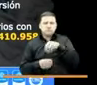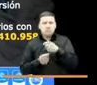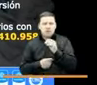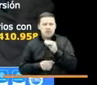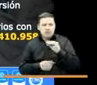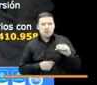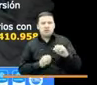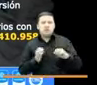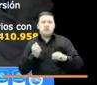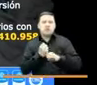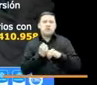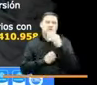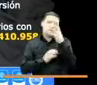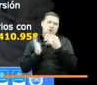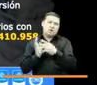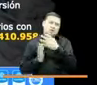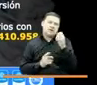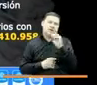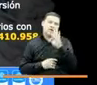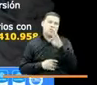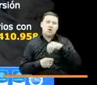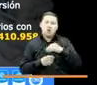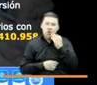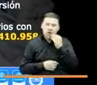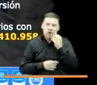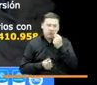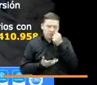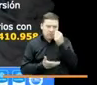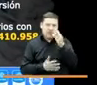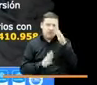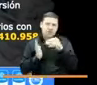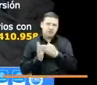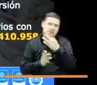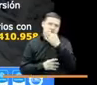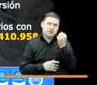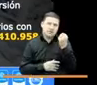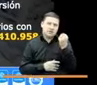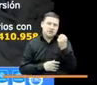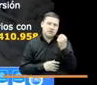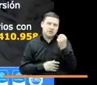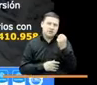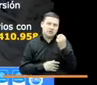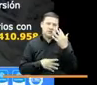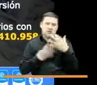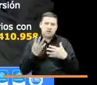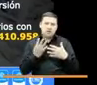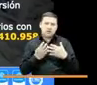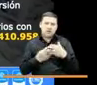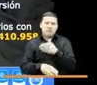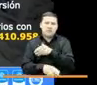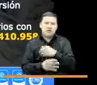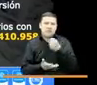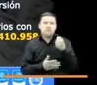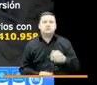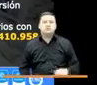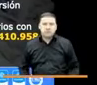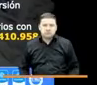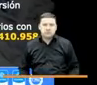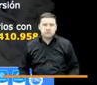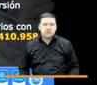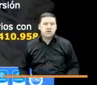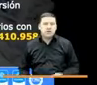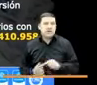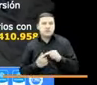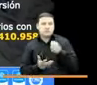a 4 mil 235 hogares por valor de 5 mil 314 millones de pesos y en especie,